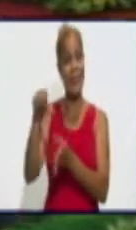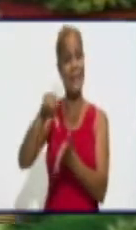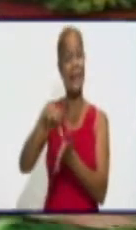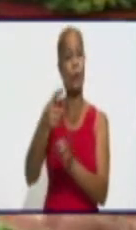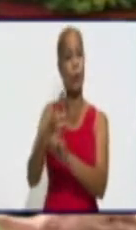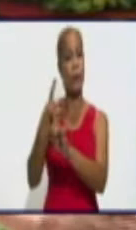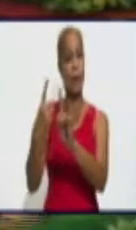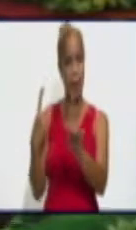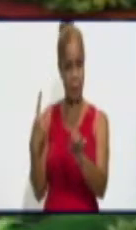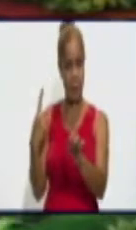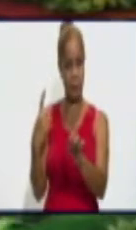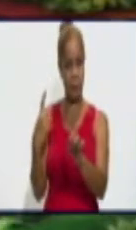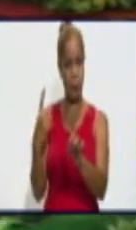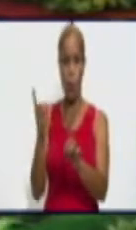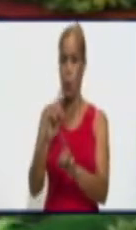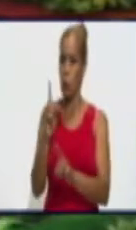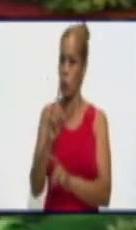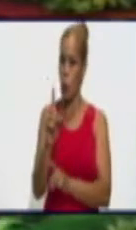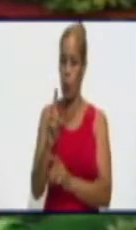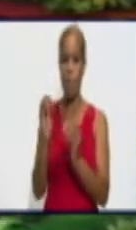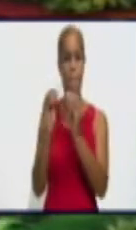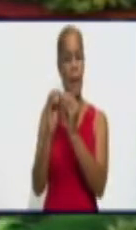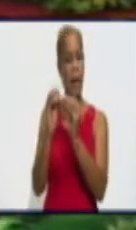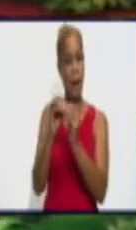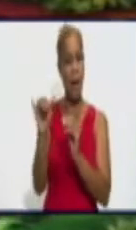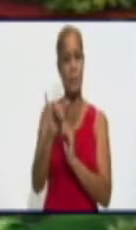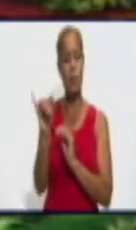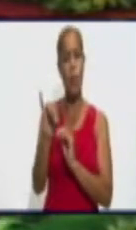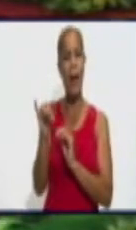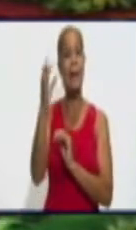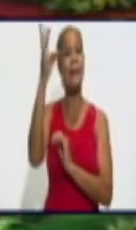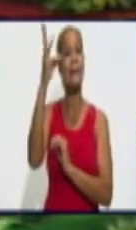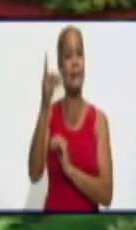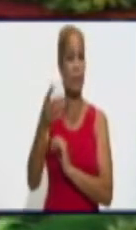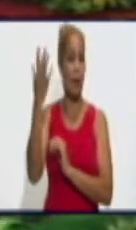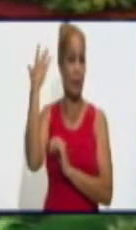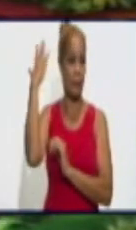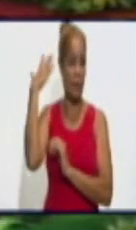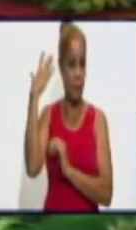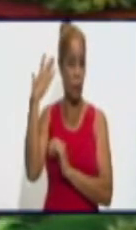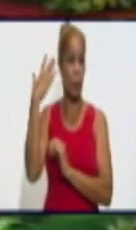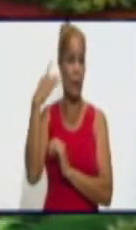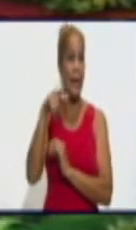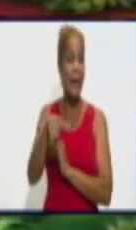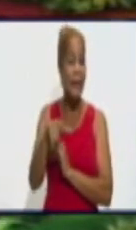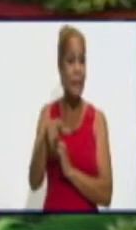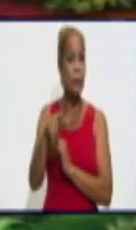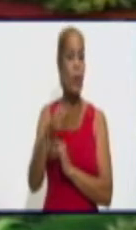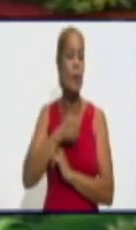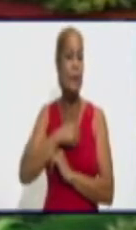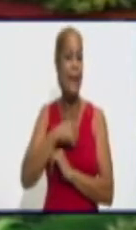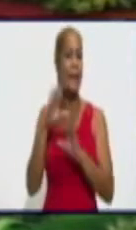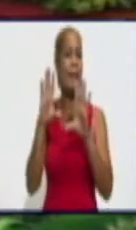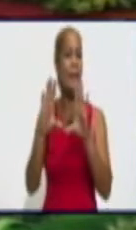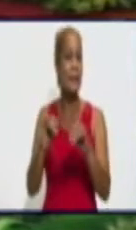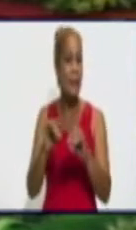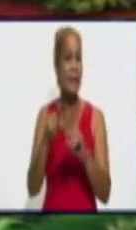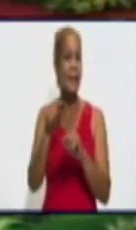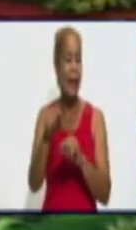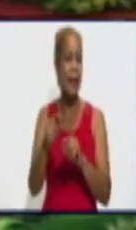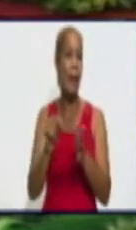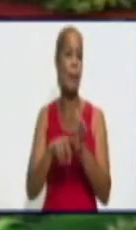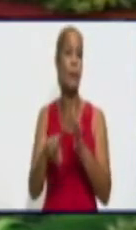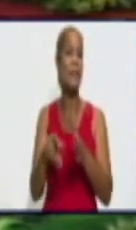que ver con las cifras que teníamos la semana anterior. Habla de un retroceso en el enfrentamiento a la COVID-19 en la